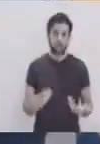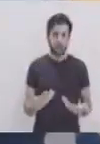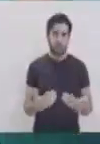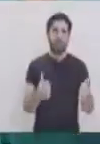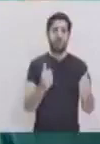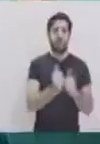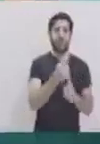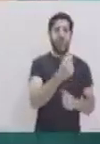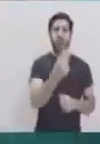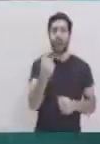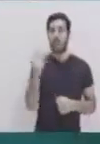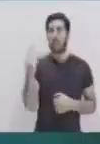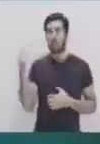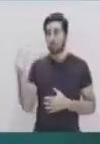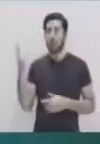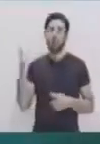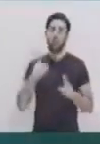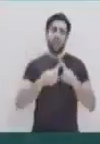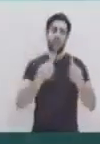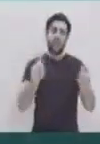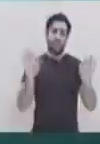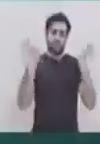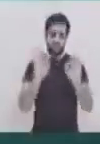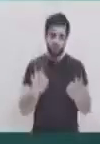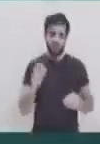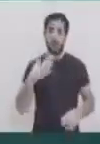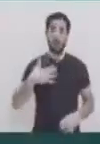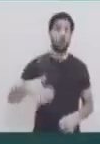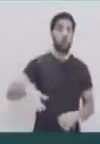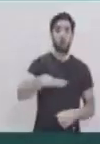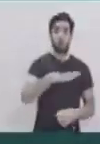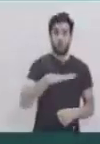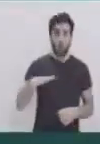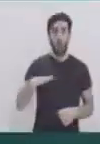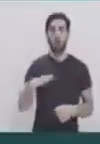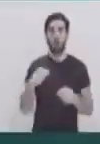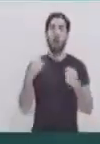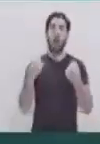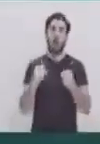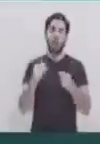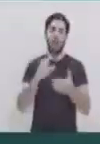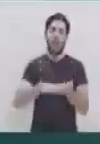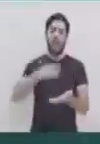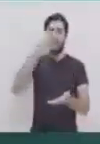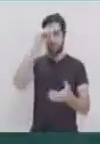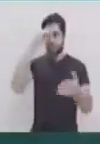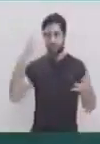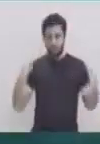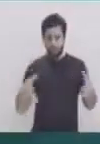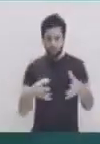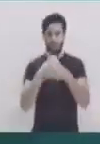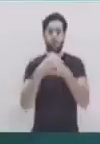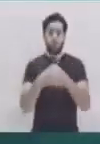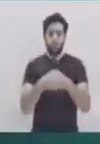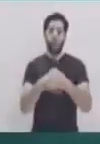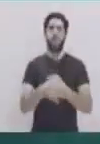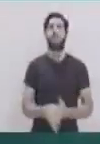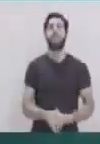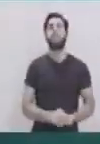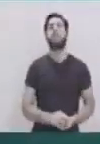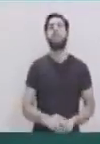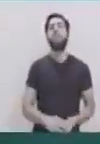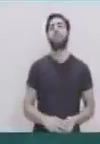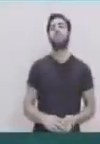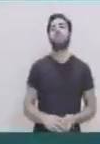los fanáticos aporta. Esa es la gran diferencia. Y entre todos hace un aprendizaje colectivo. Le voy a poner otro ejemplo.